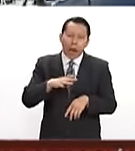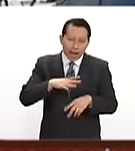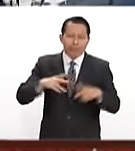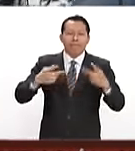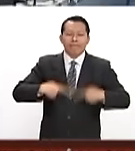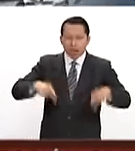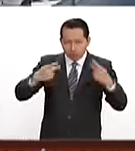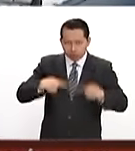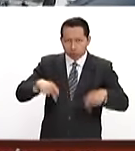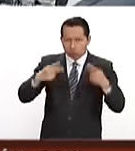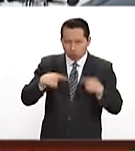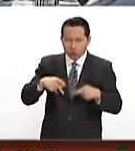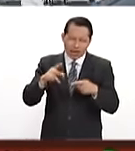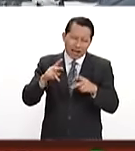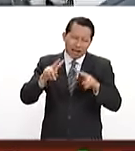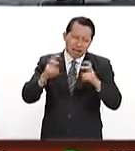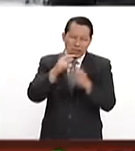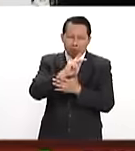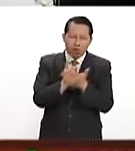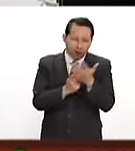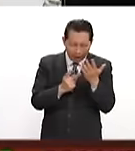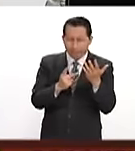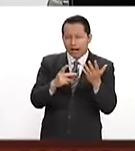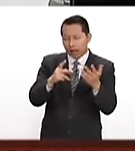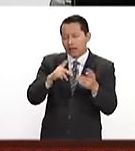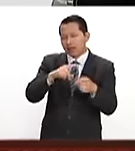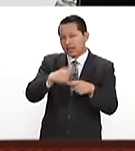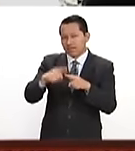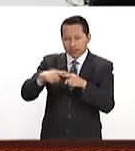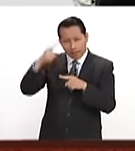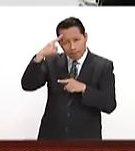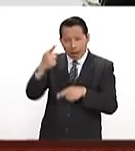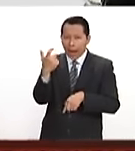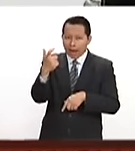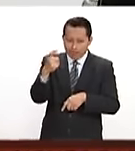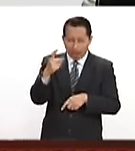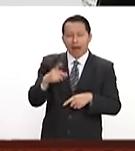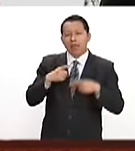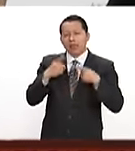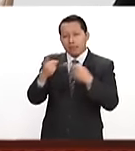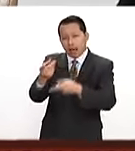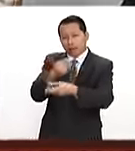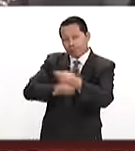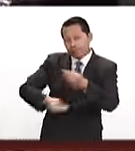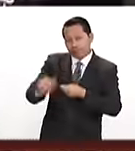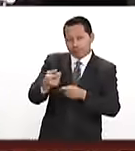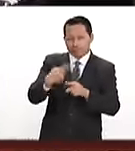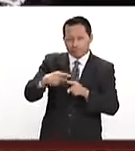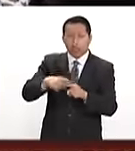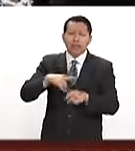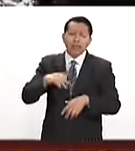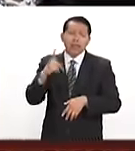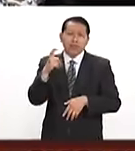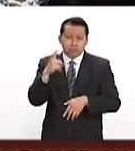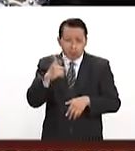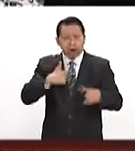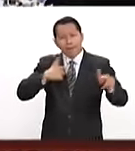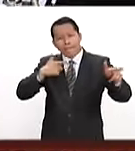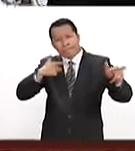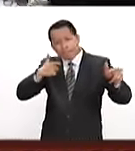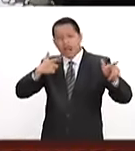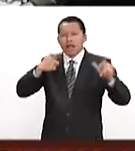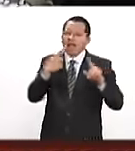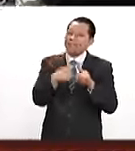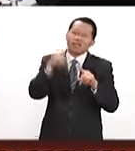donadas como parte del programa de desarme voluntario en la Ciudad de México. La destrucción masiva que incluye pistolas, revólvers, escopetas